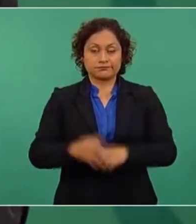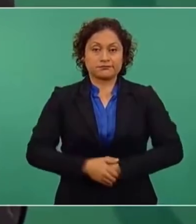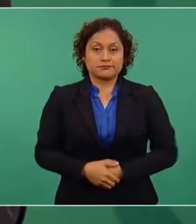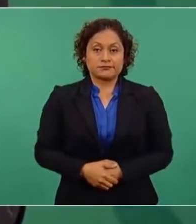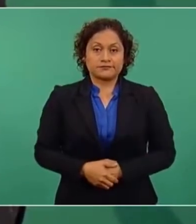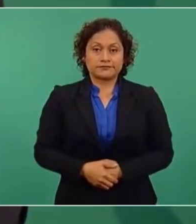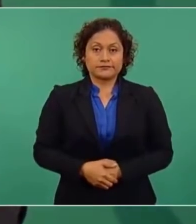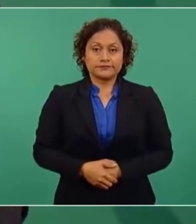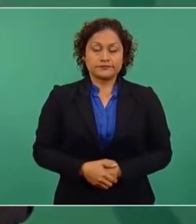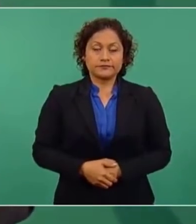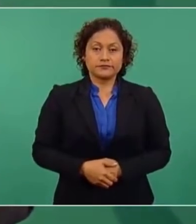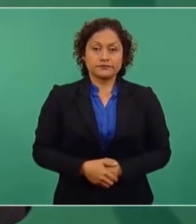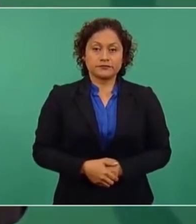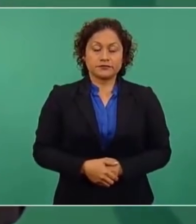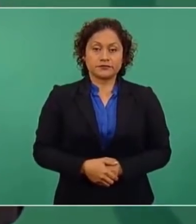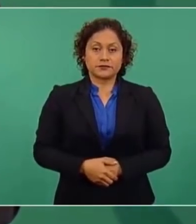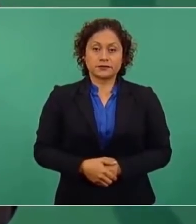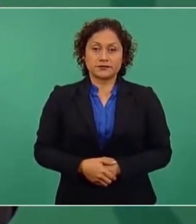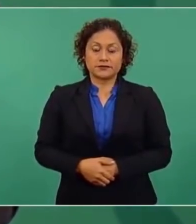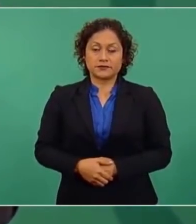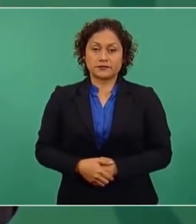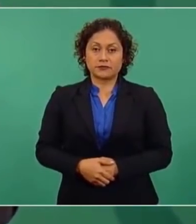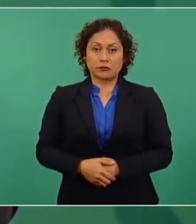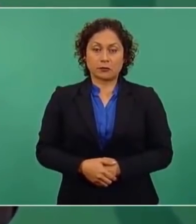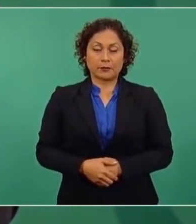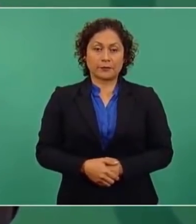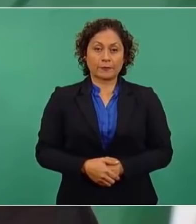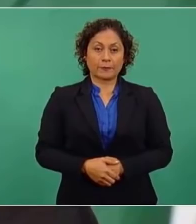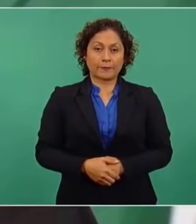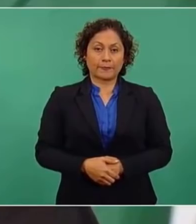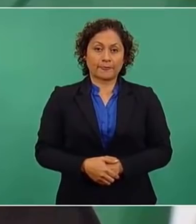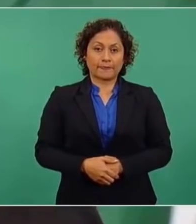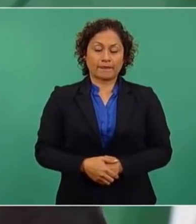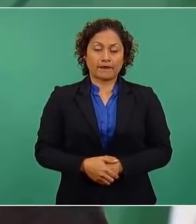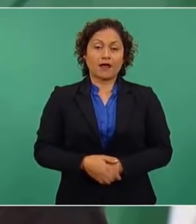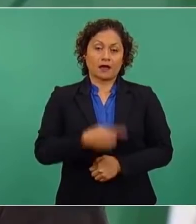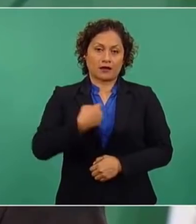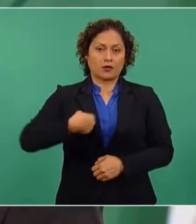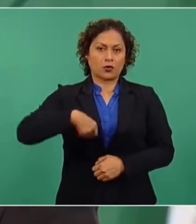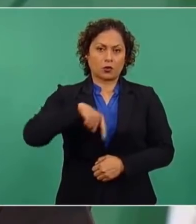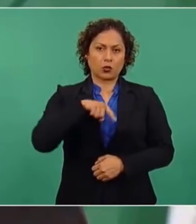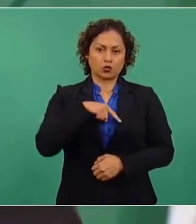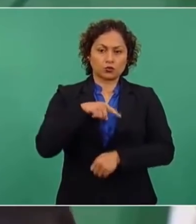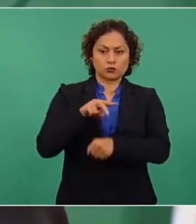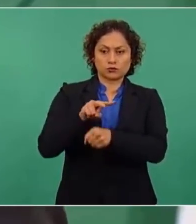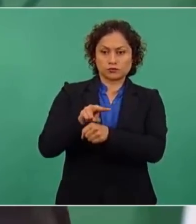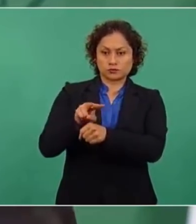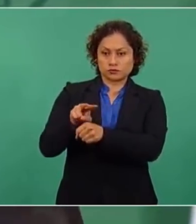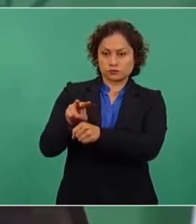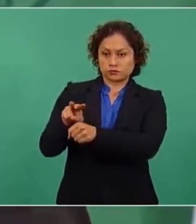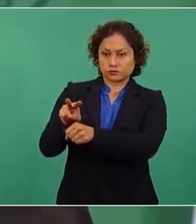en el seguimiento que hacemos